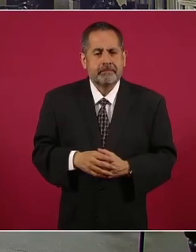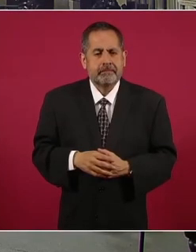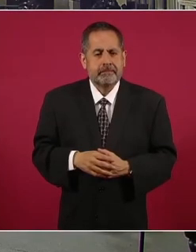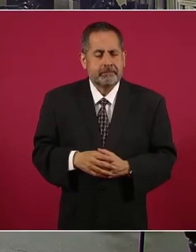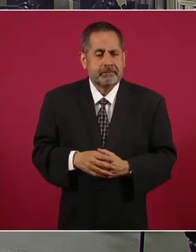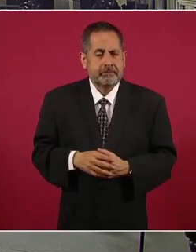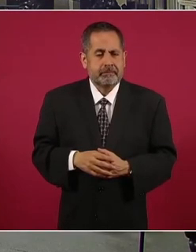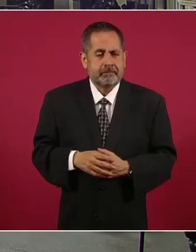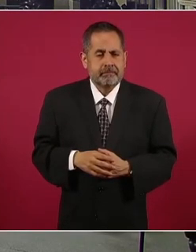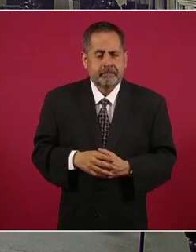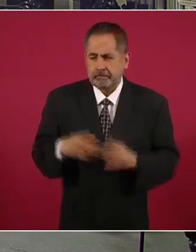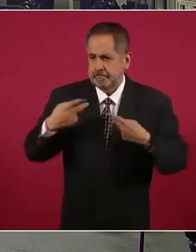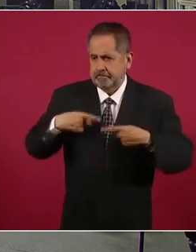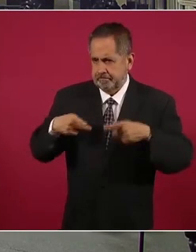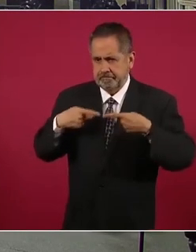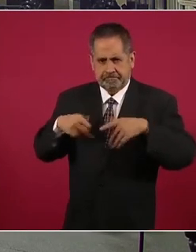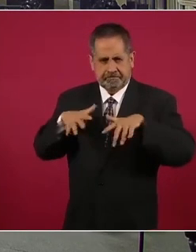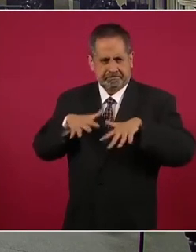al pueblo